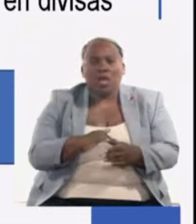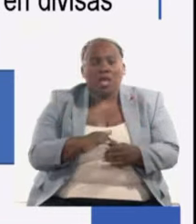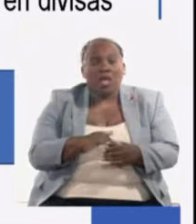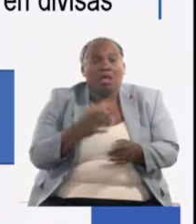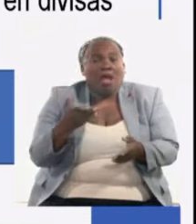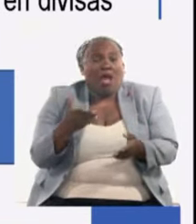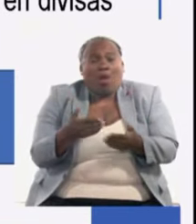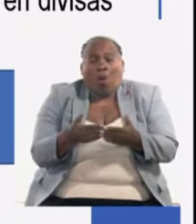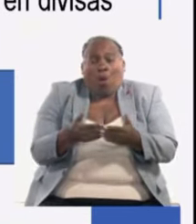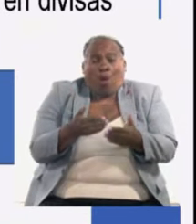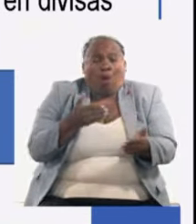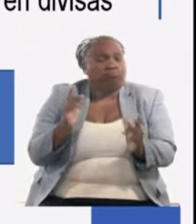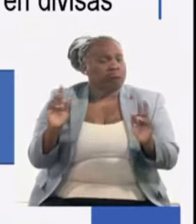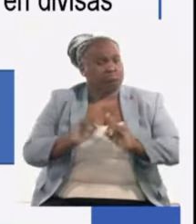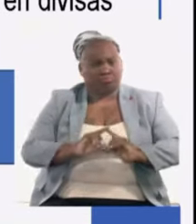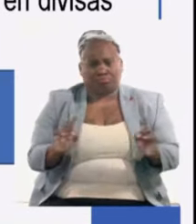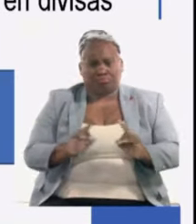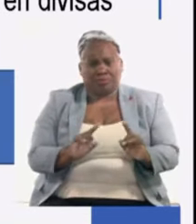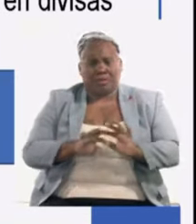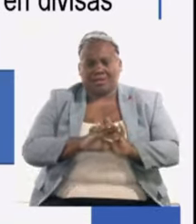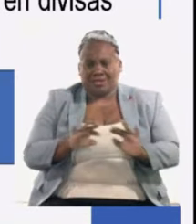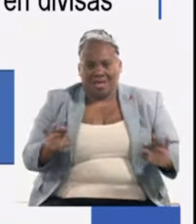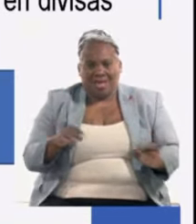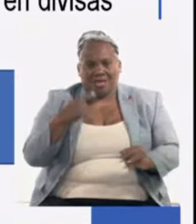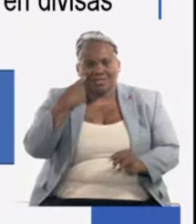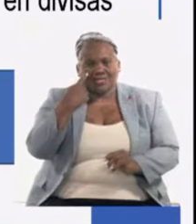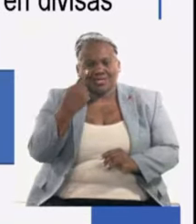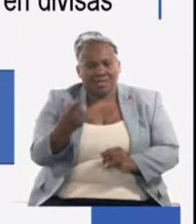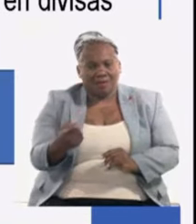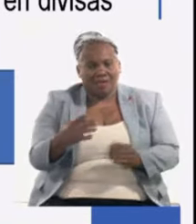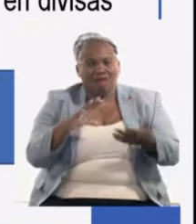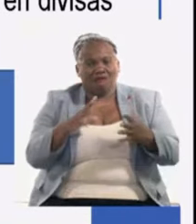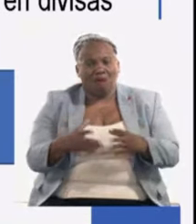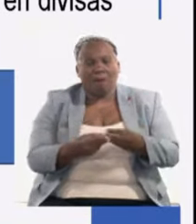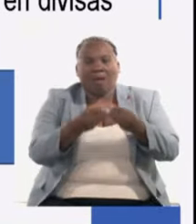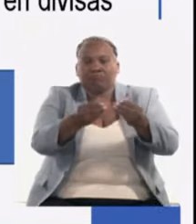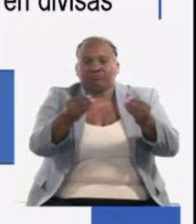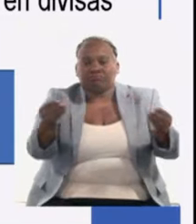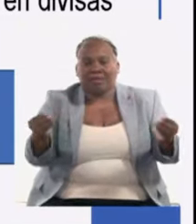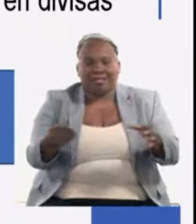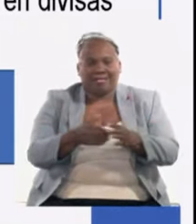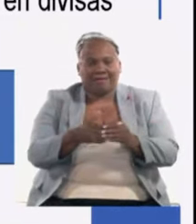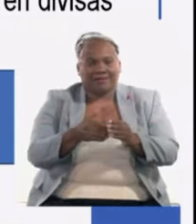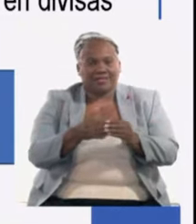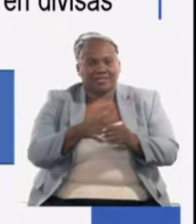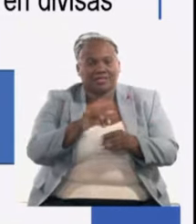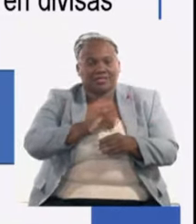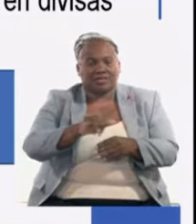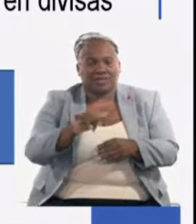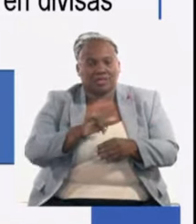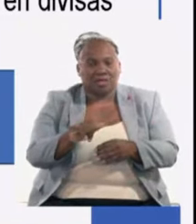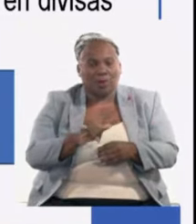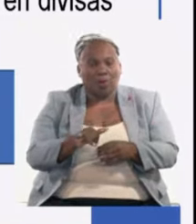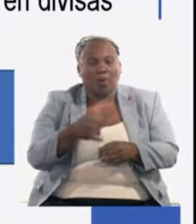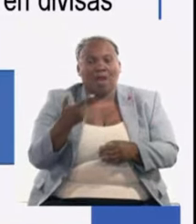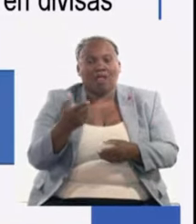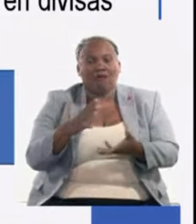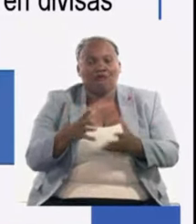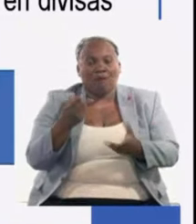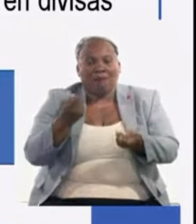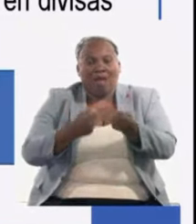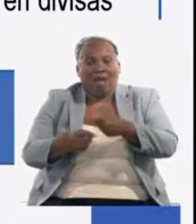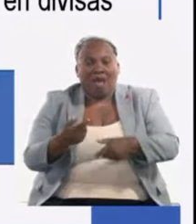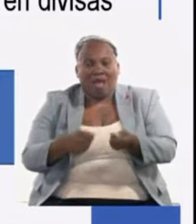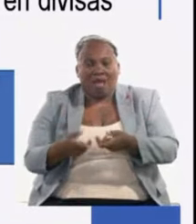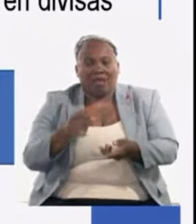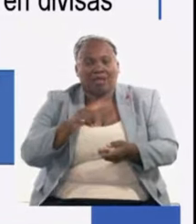cuando hablamos de cuestiones prácticas que estamos haciendo la economía como puede ser el mecanismo de asignación de divisas como puede ser el mercado cambiario como puede ser el incremento de